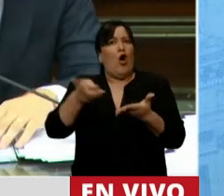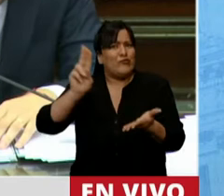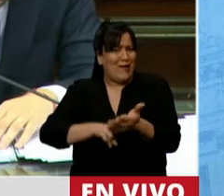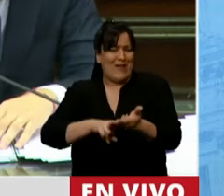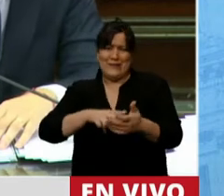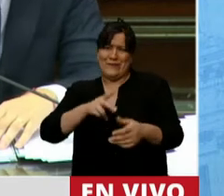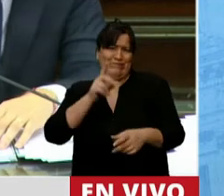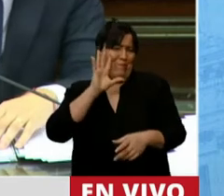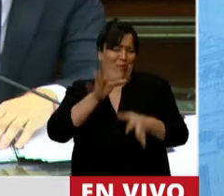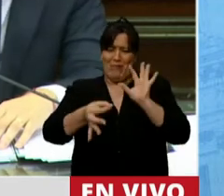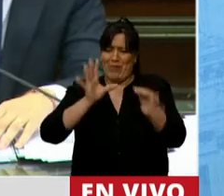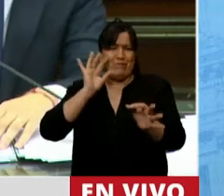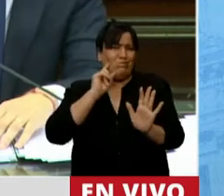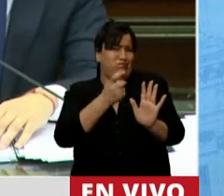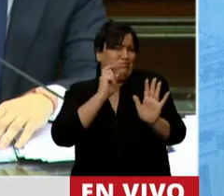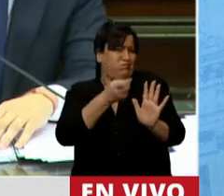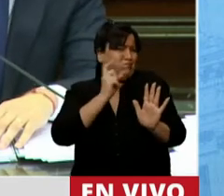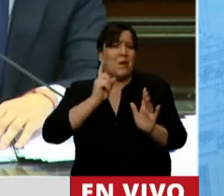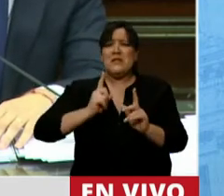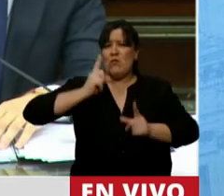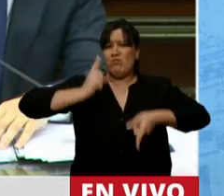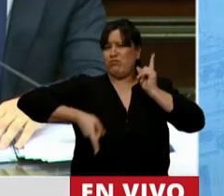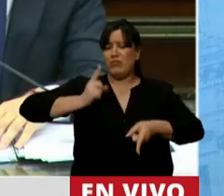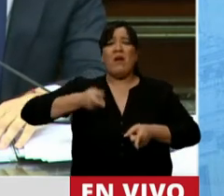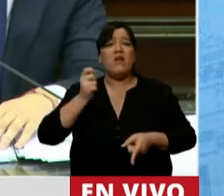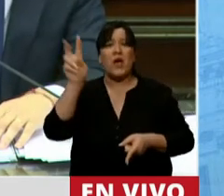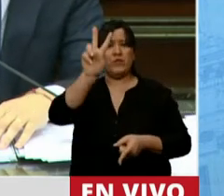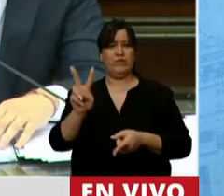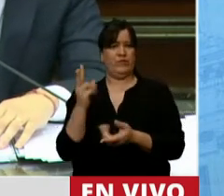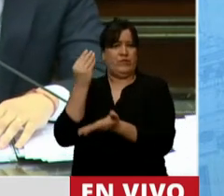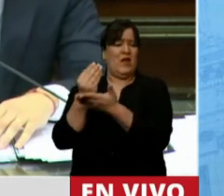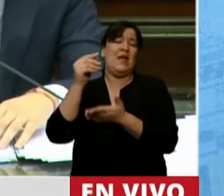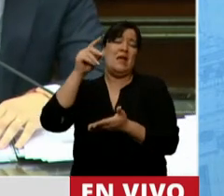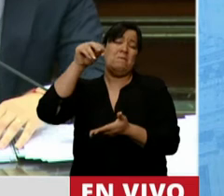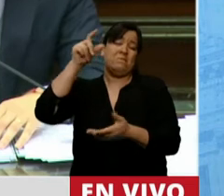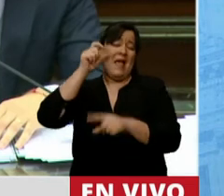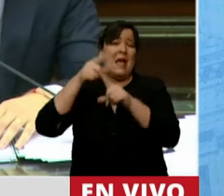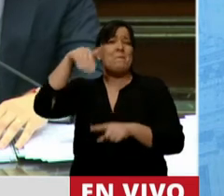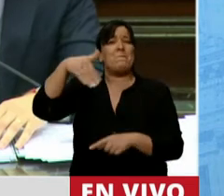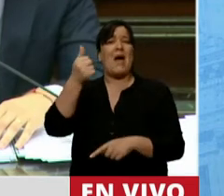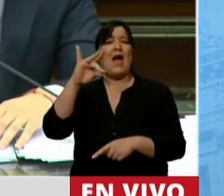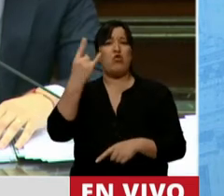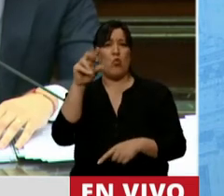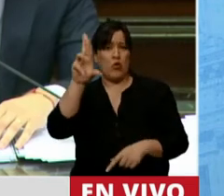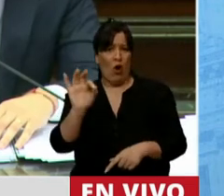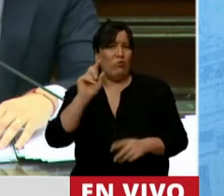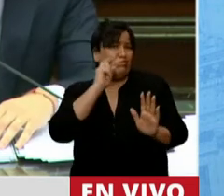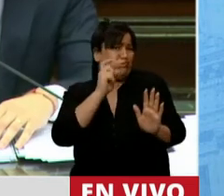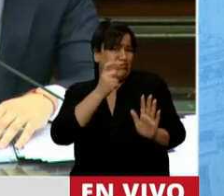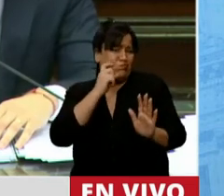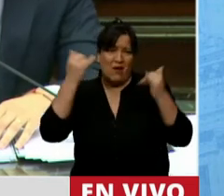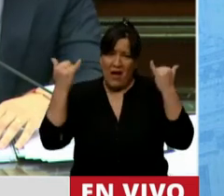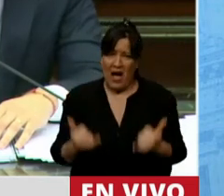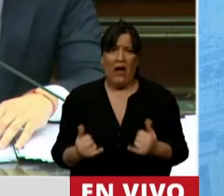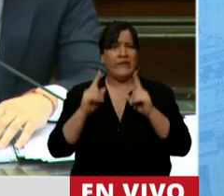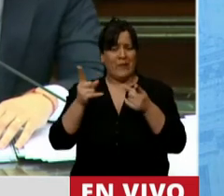violación de los mismos por el régimen autoritario de Nicolás Maduro. Caídas son más los países que denuncian estas violaciones y que